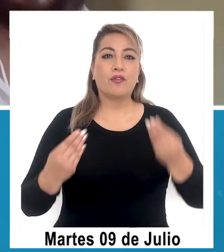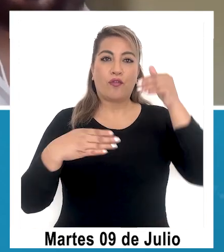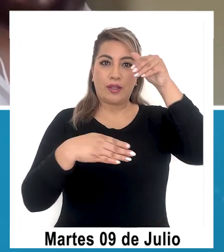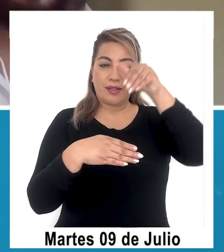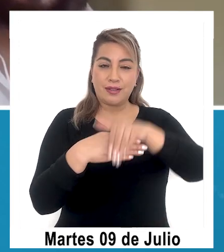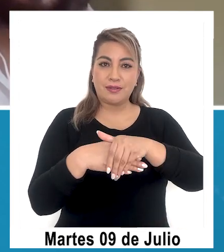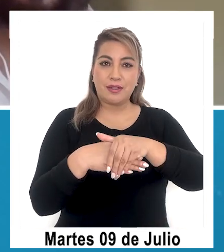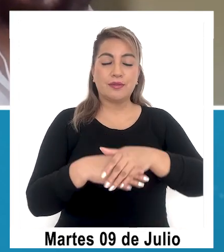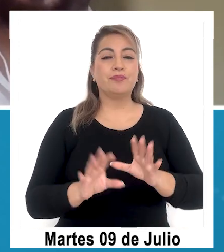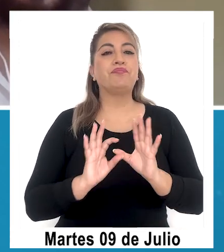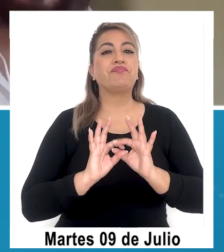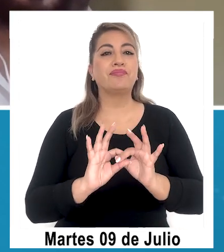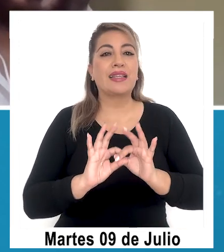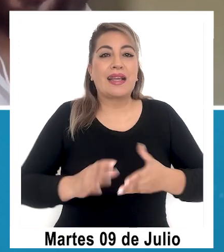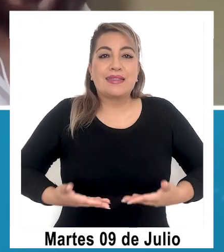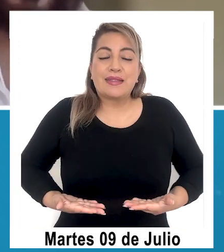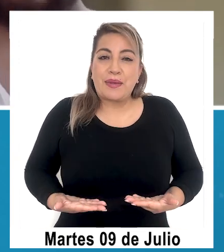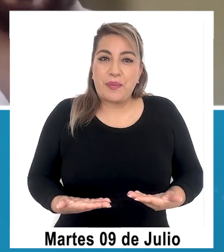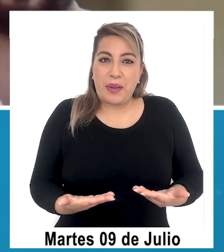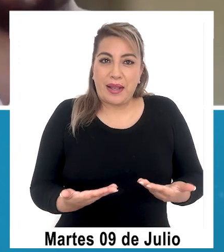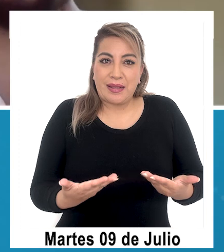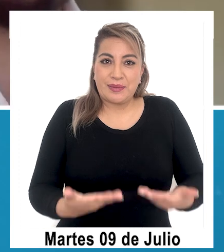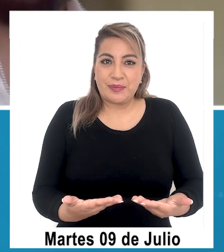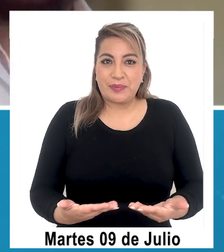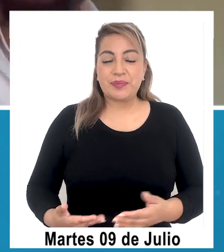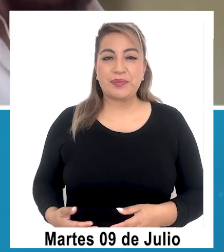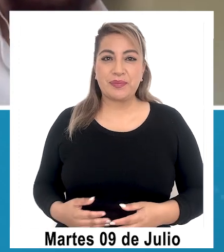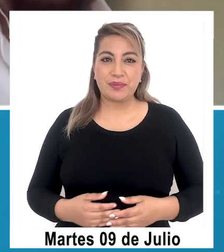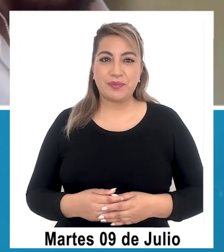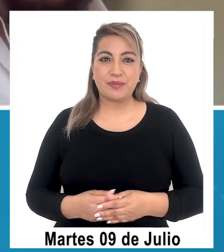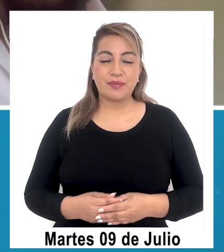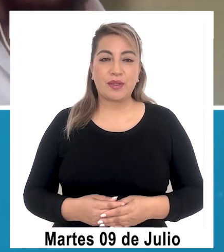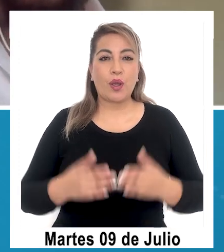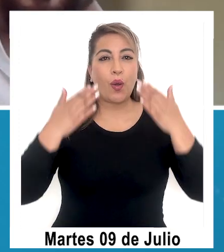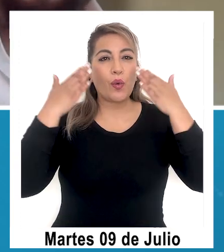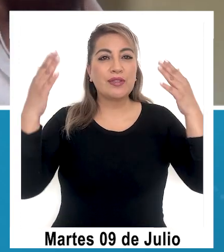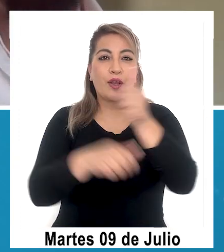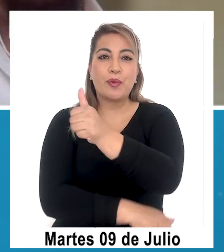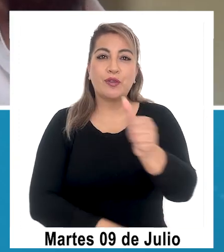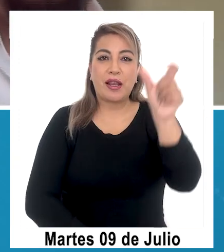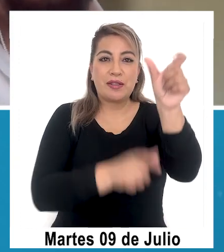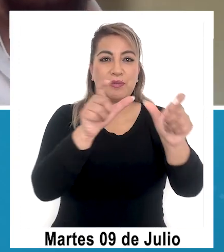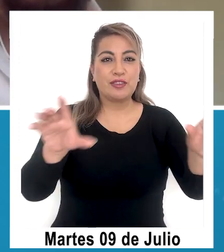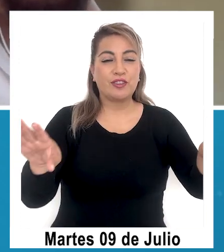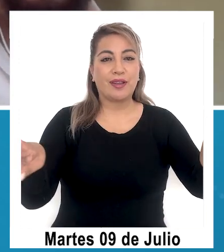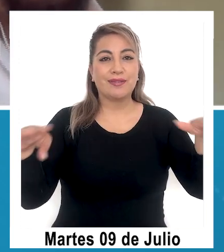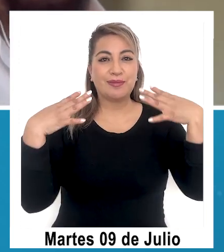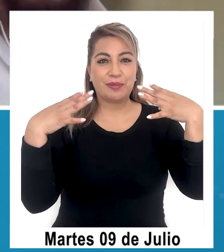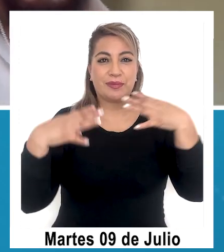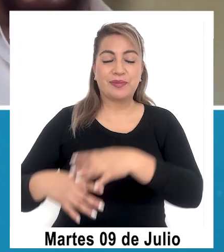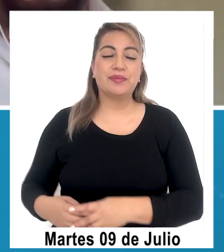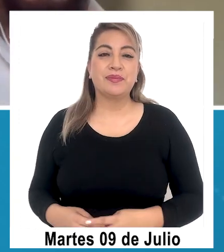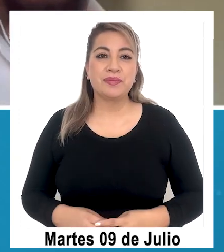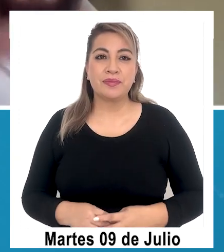tardes, muchas gracias por la invitación y obviamente un saludo a toda la audiencia de este canal.